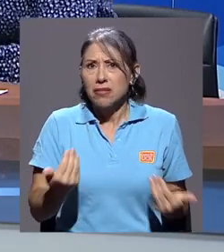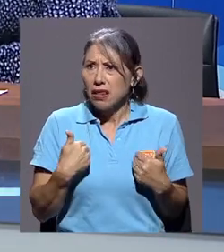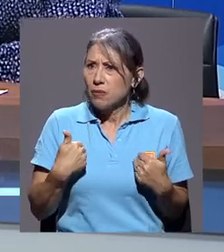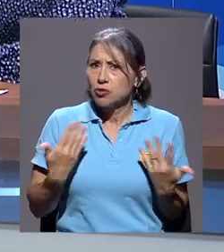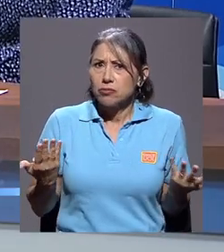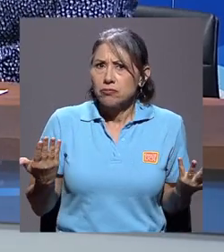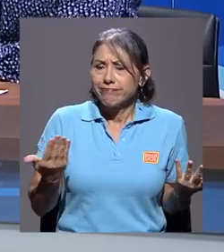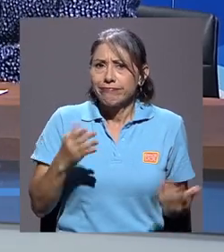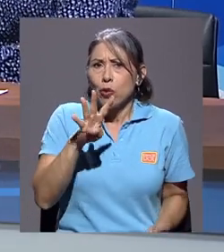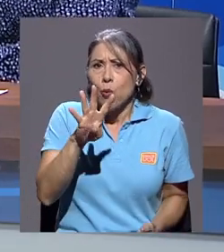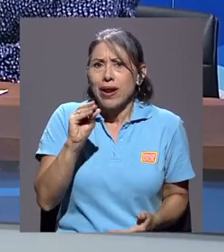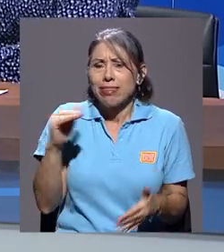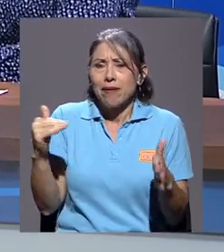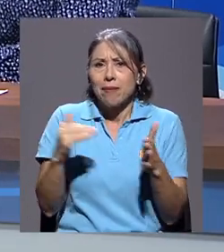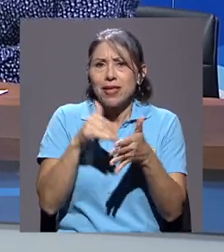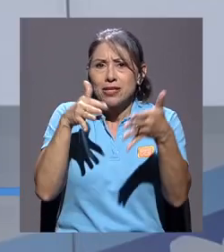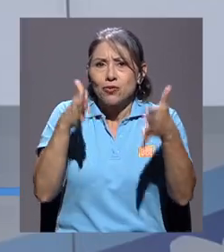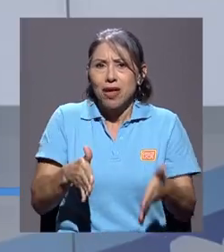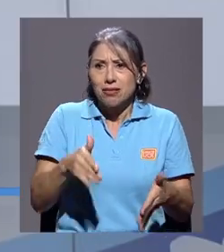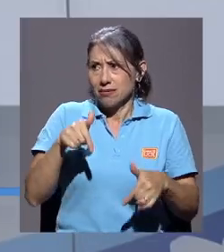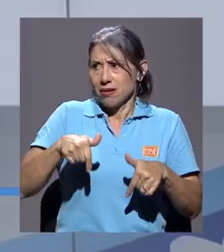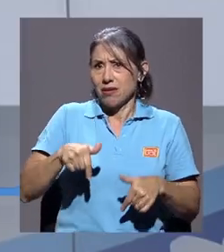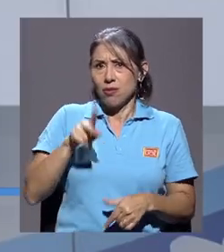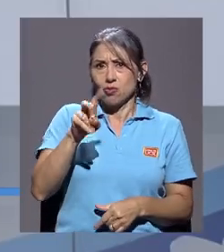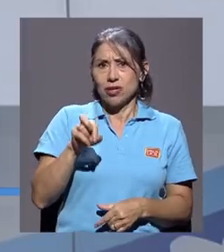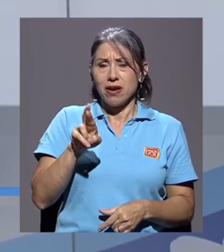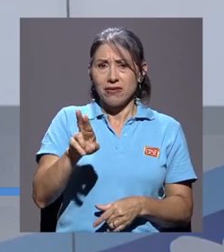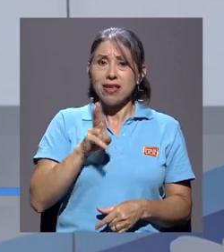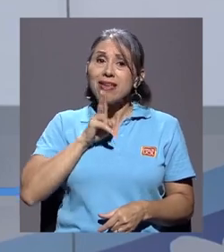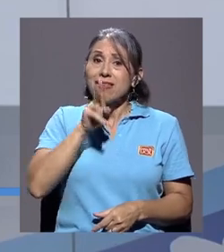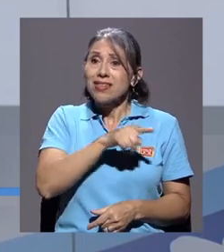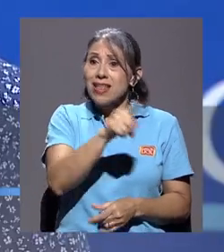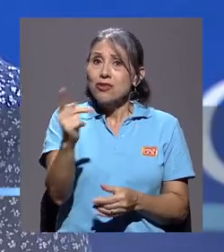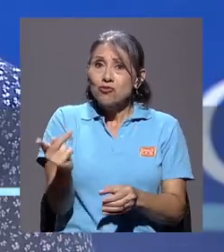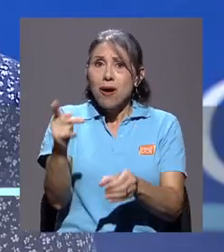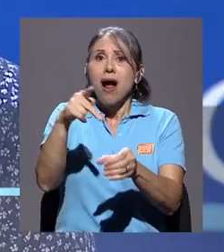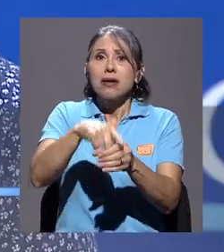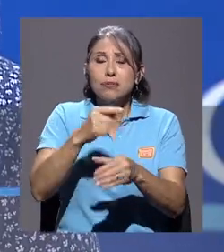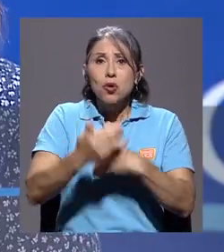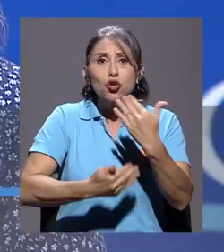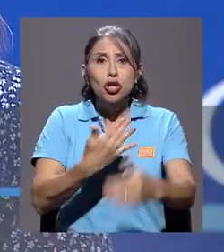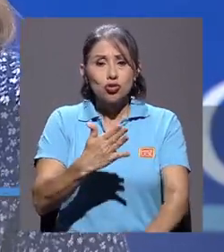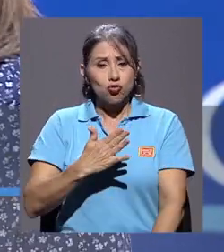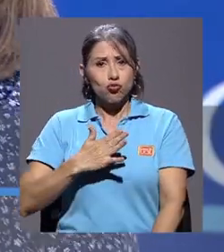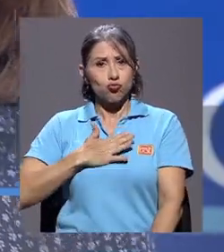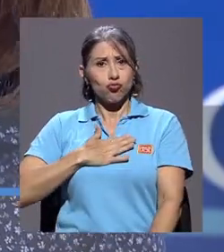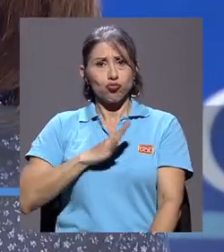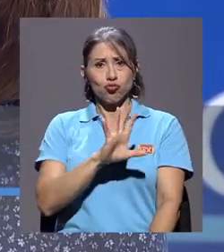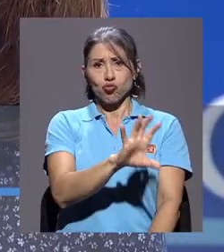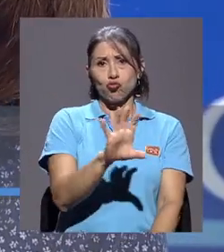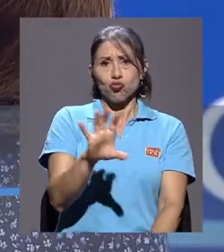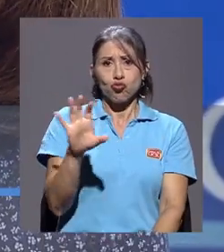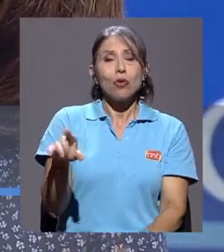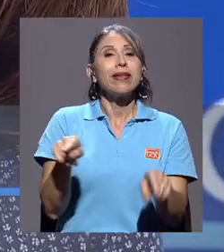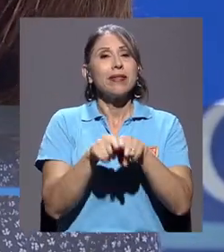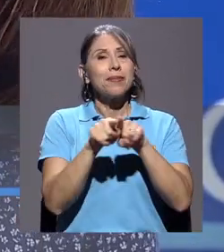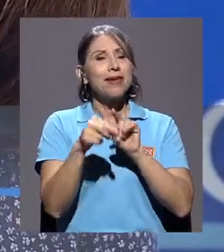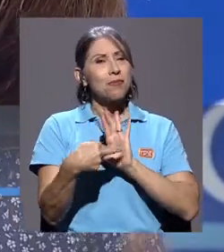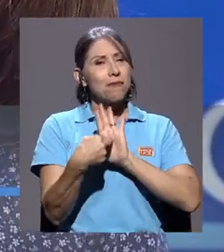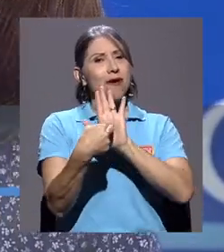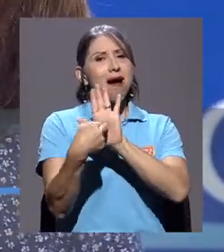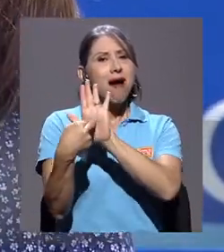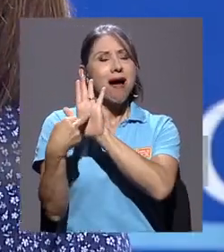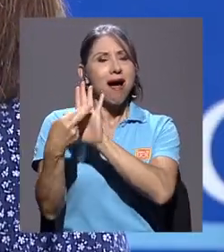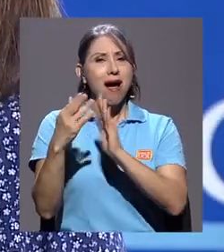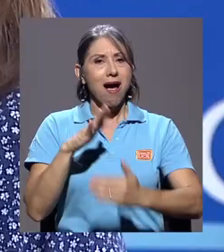40 mil estudiantes en la Universidad de Costa Rica y que de verdad participen en un proceso que es suyo y que también les da esa representación ante las